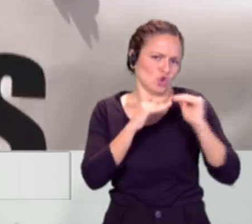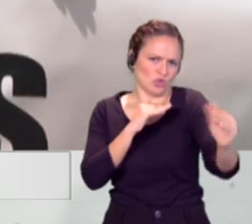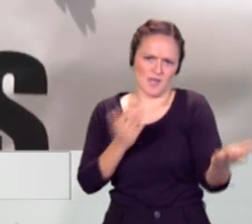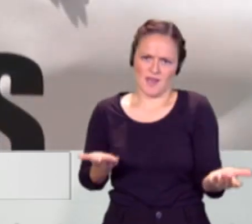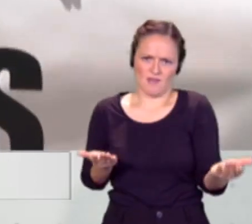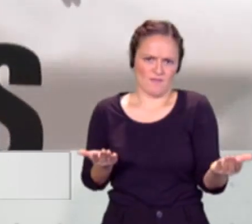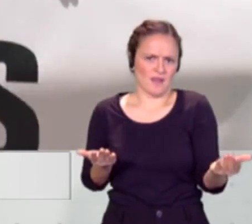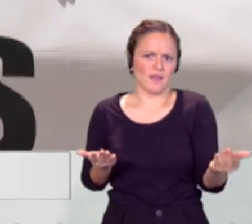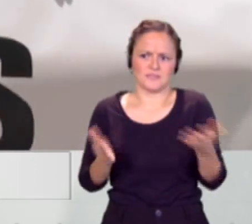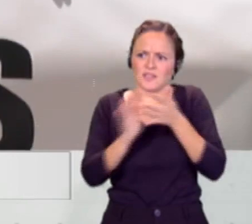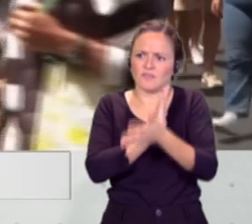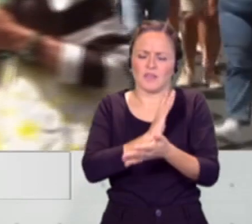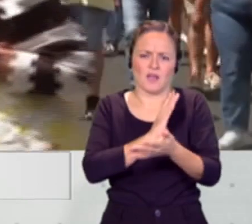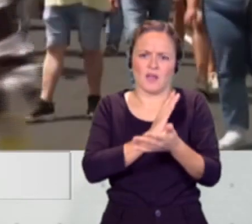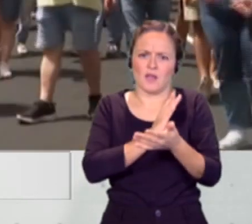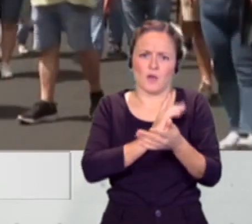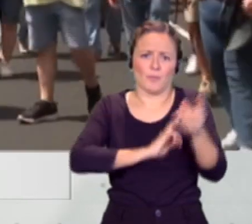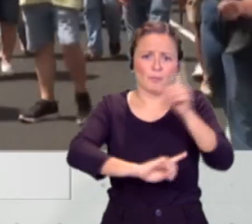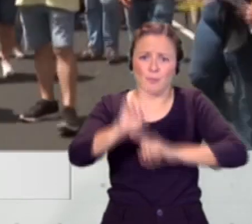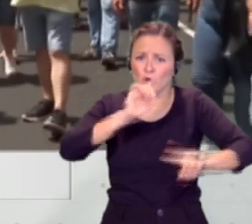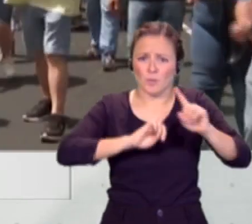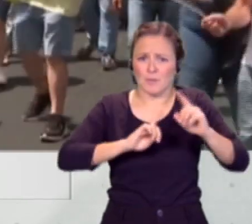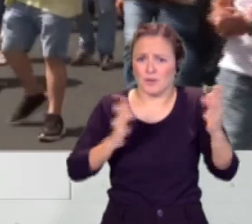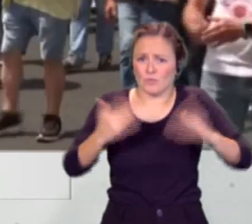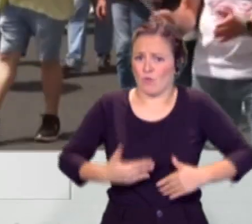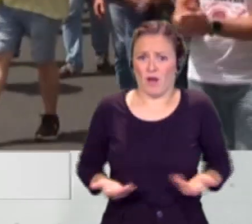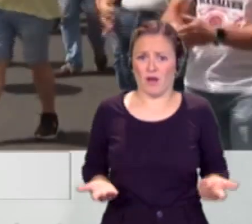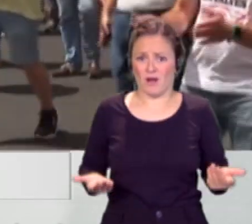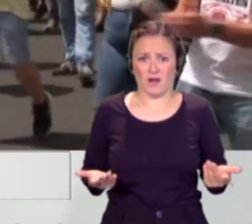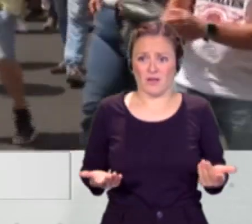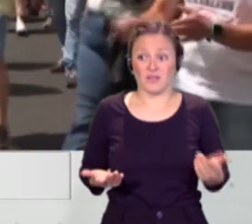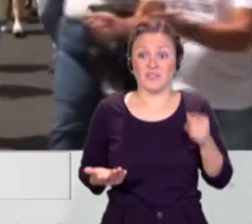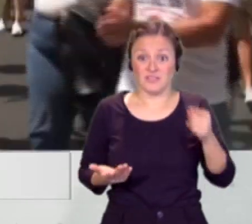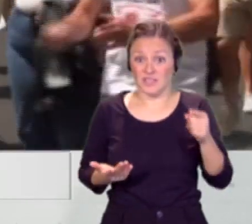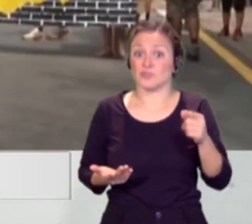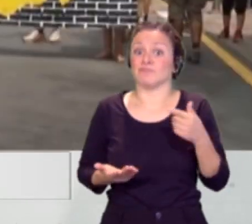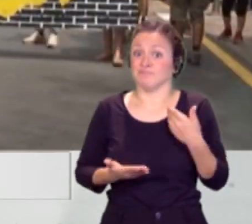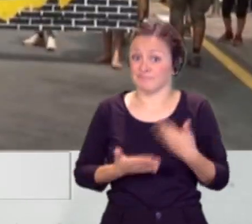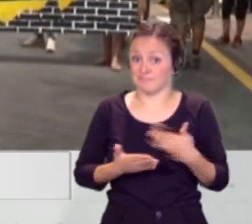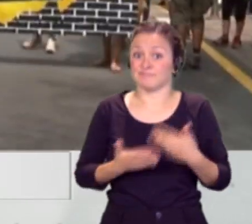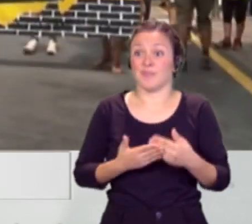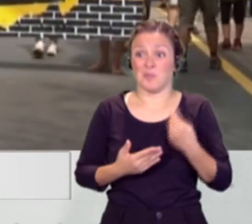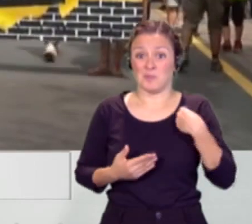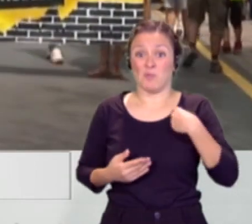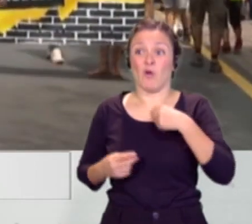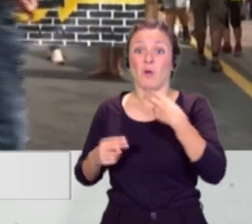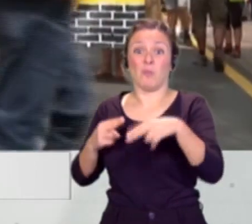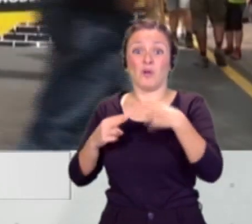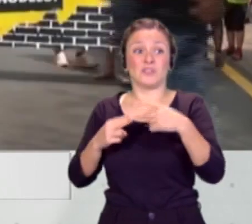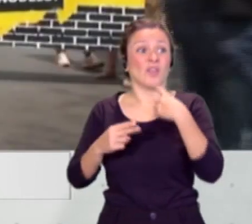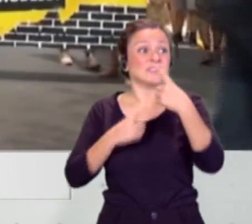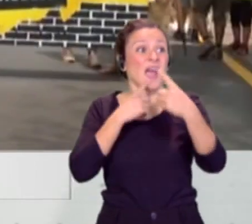ningún tipo de problema en este sentido y es una deriva más, ya digo, de estos planteamientos neomaltusianos